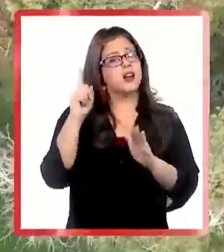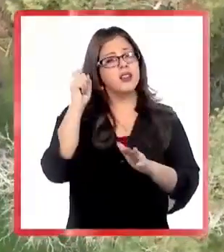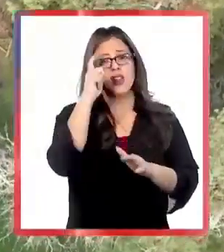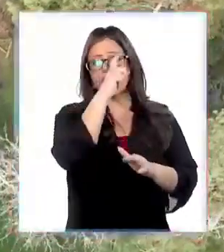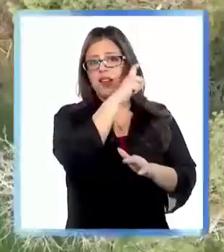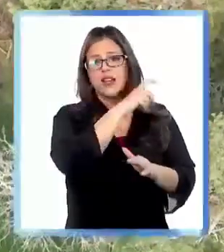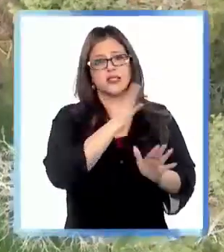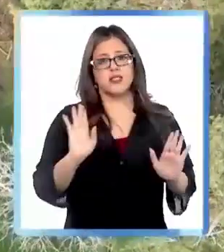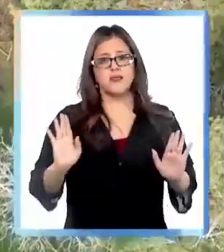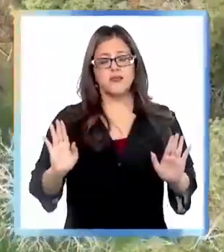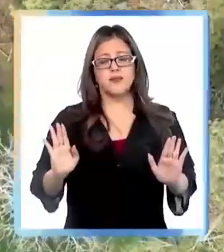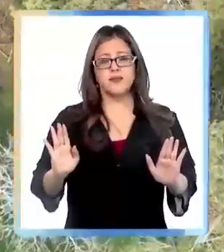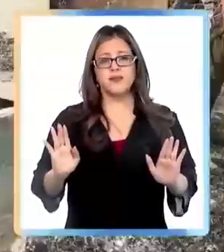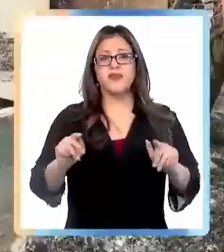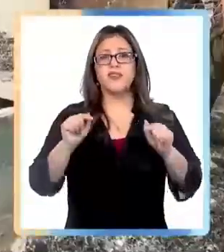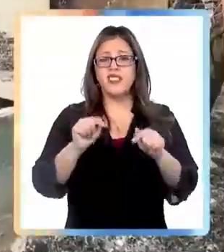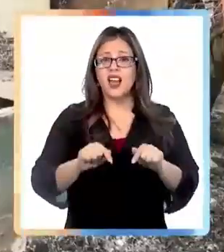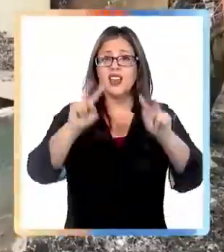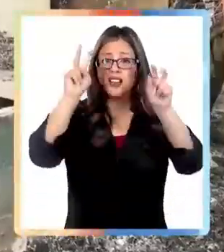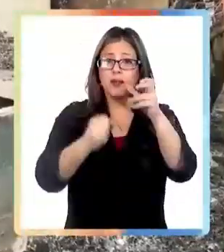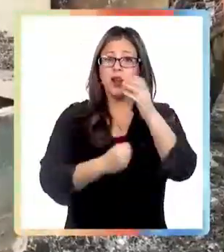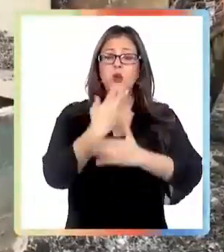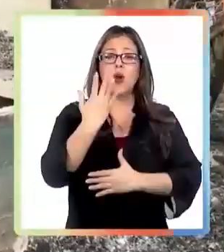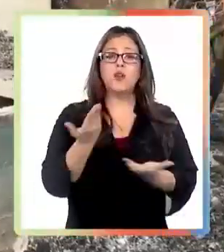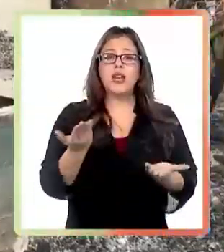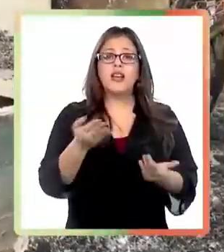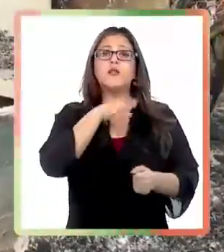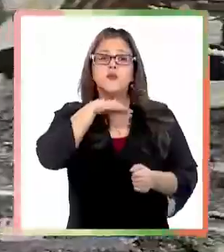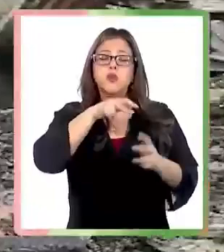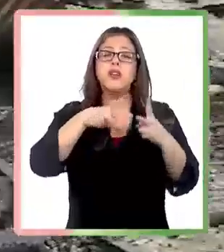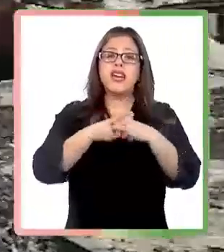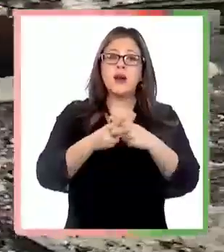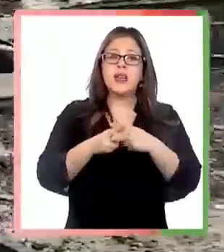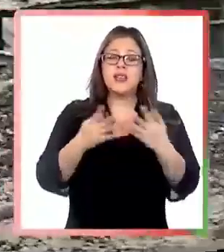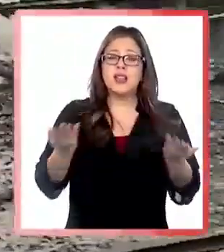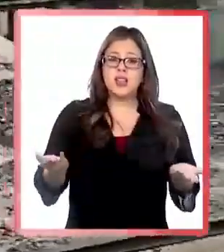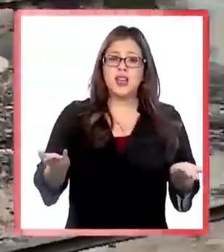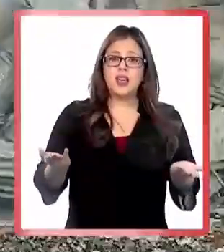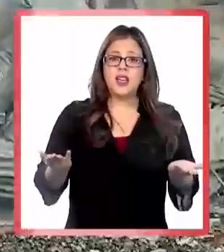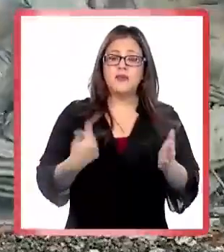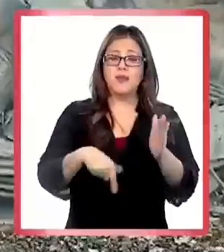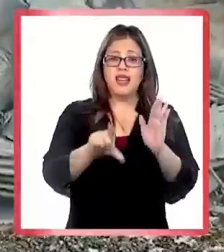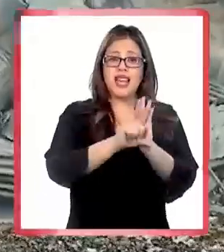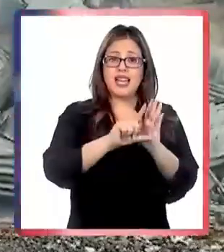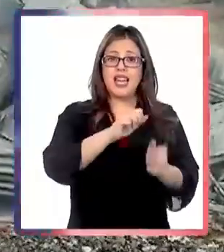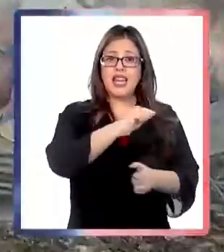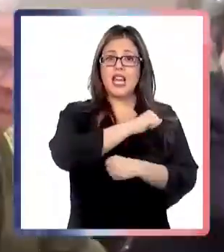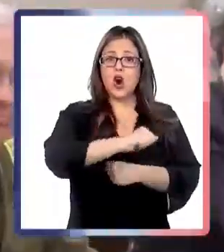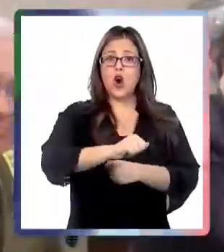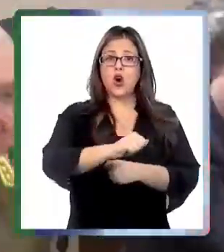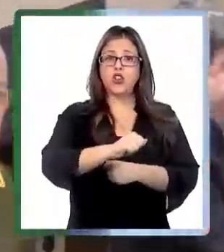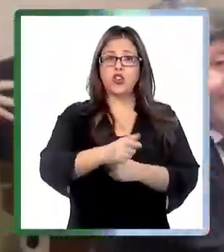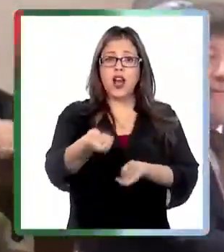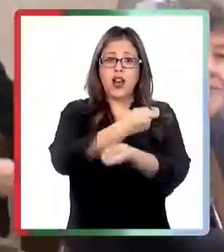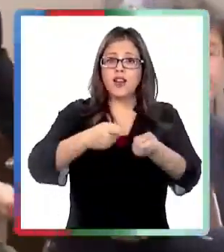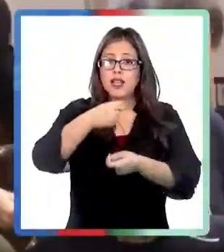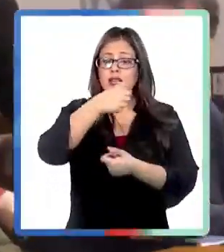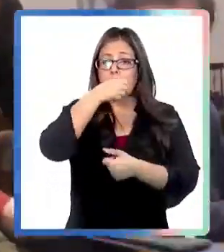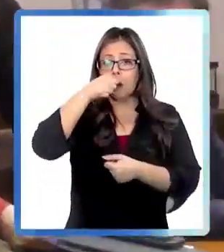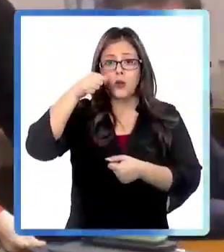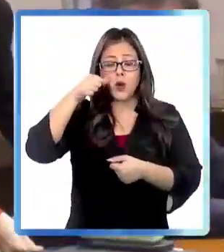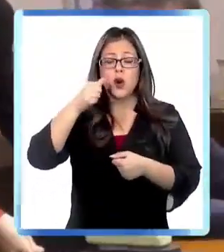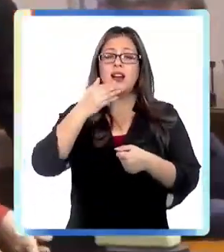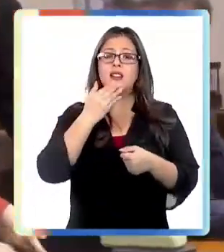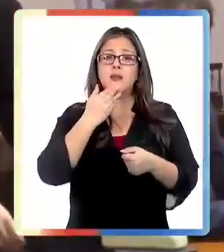Entre las novedades se van a utilizar las herramientas incluidas en la ley antinarcotráfico y crimen organizado, como la grabación de